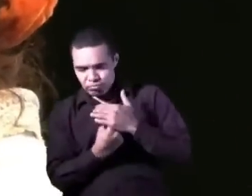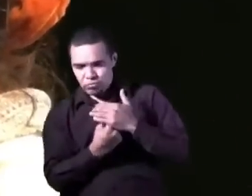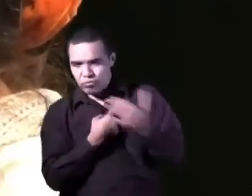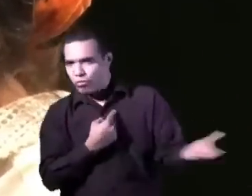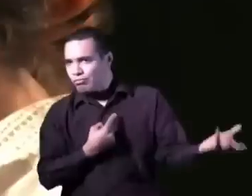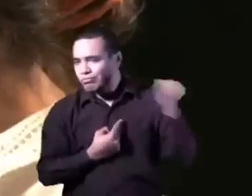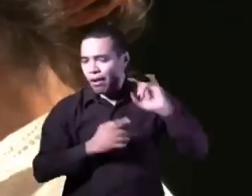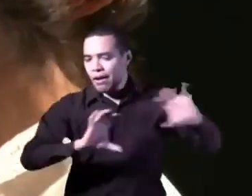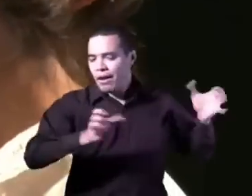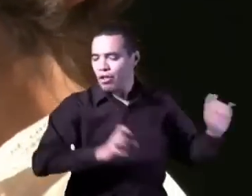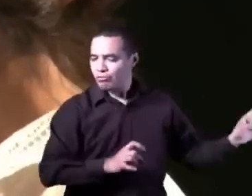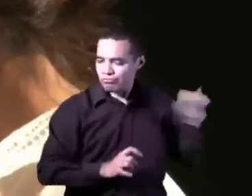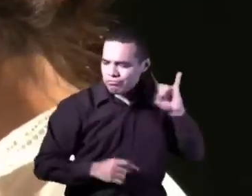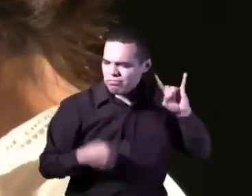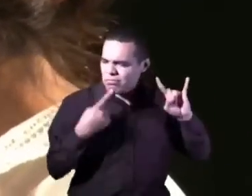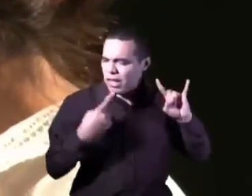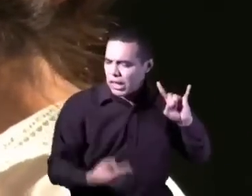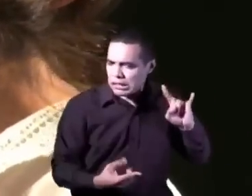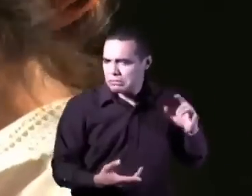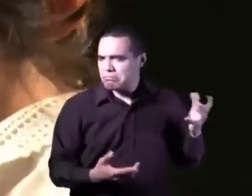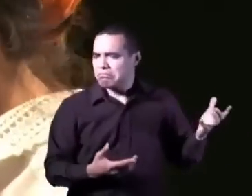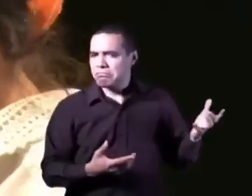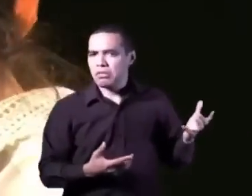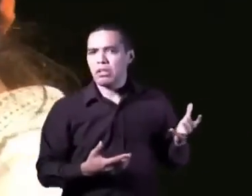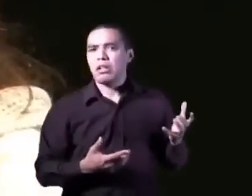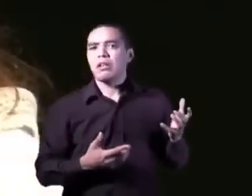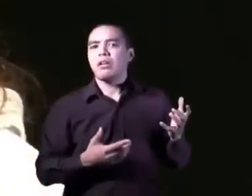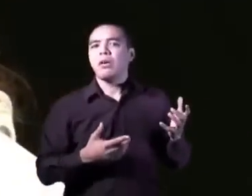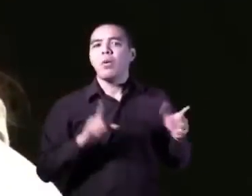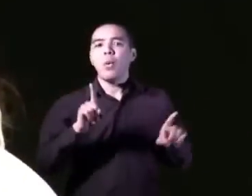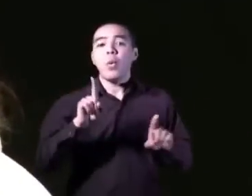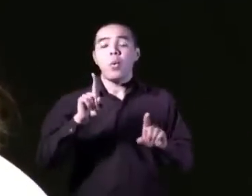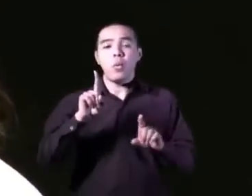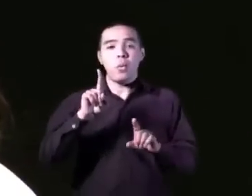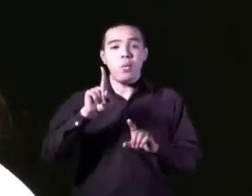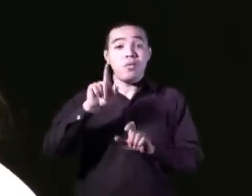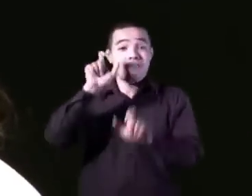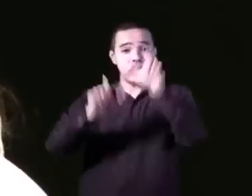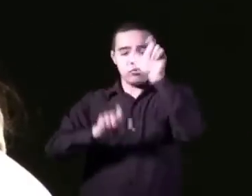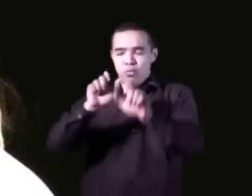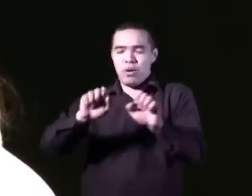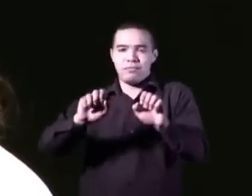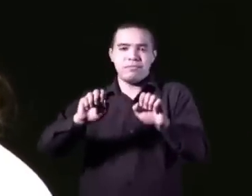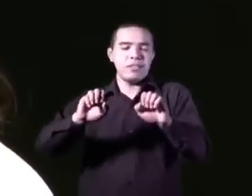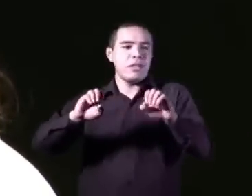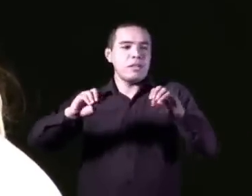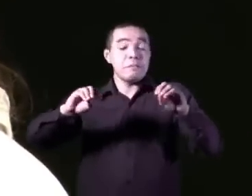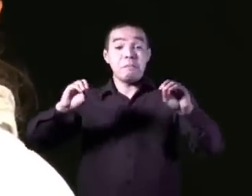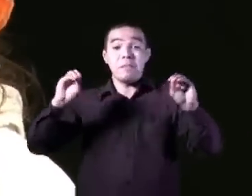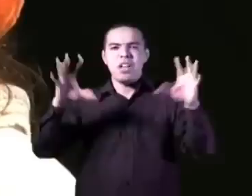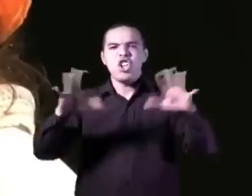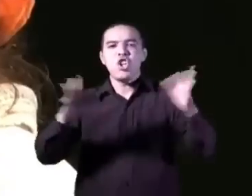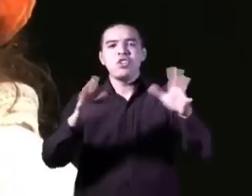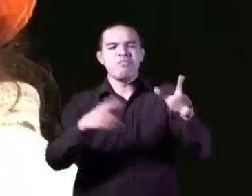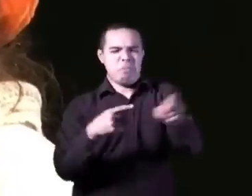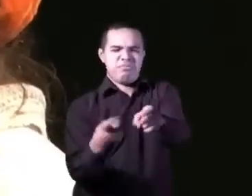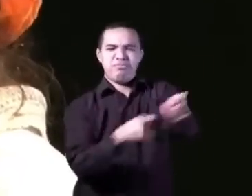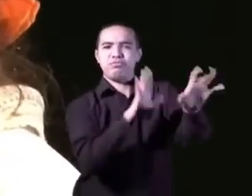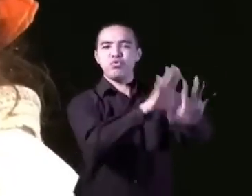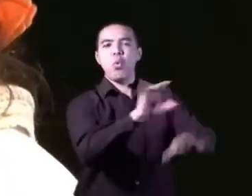que uno de los muchachos que habían sobrevivido de milagro a la matanza de Urrao